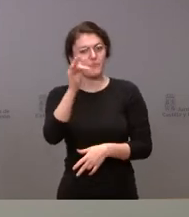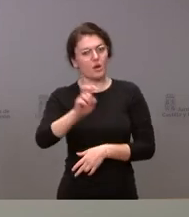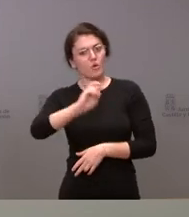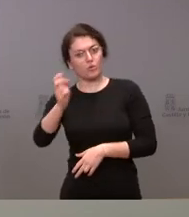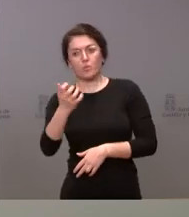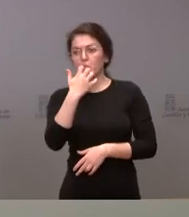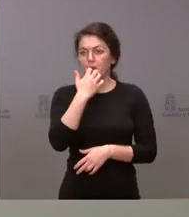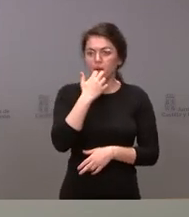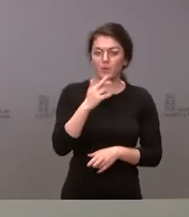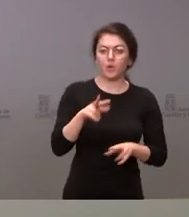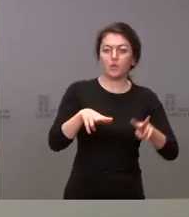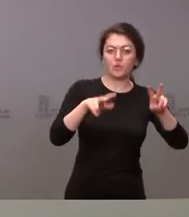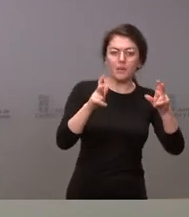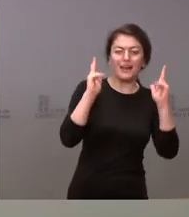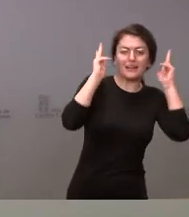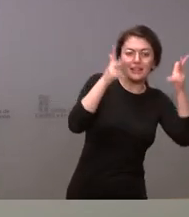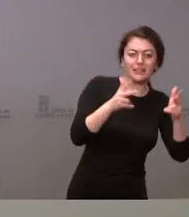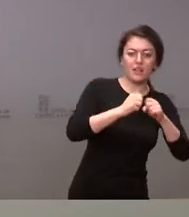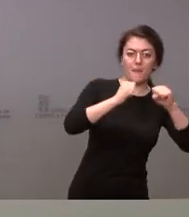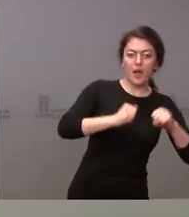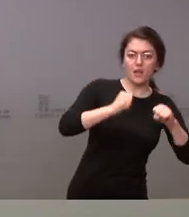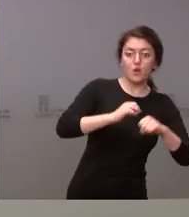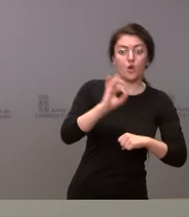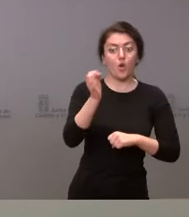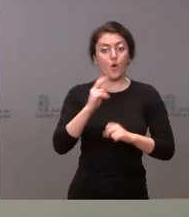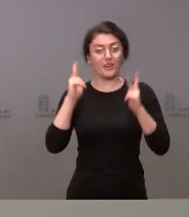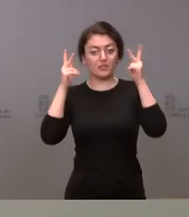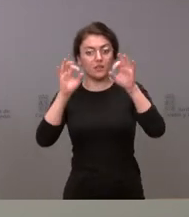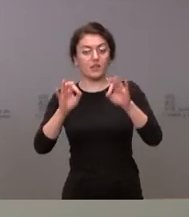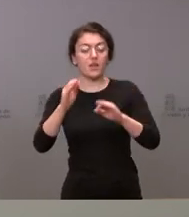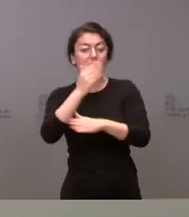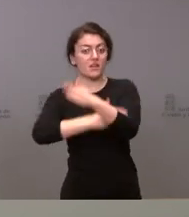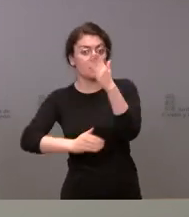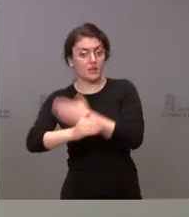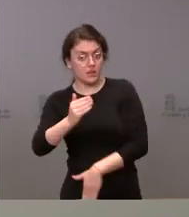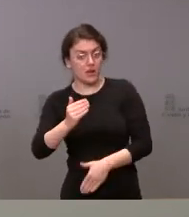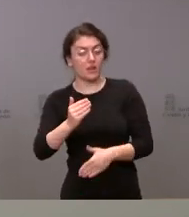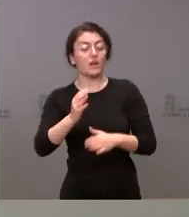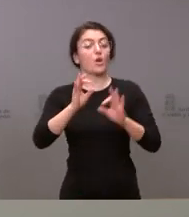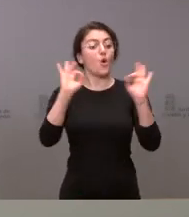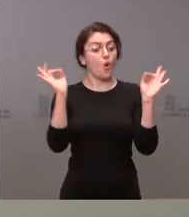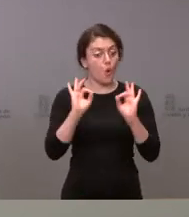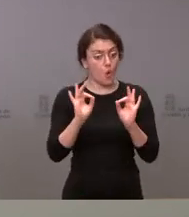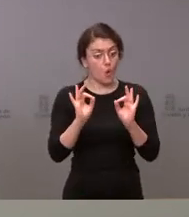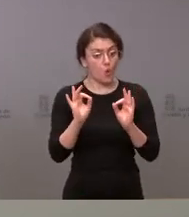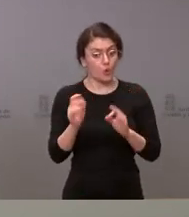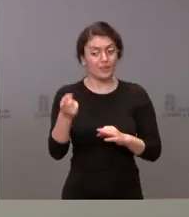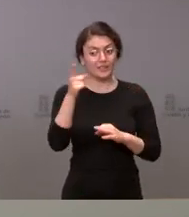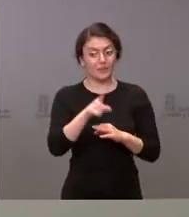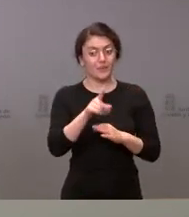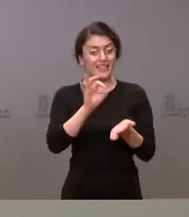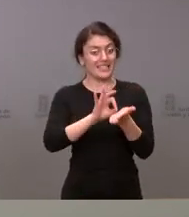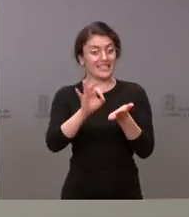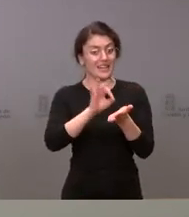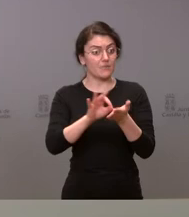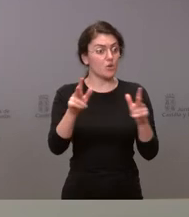residencias de mayores en residencias de personas de discapacidad cuando hablamos de mayores o personal de discapacidad pero también los servicios residenciales que tenemos